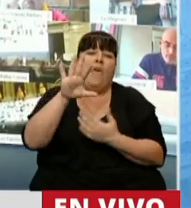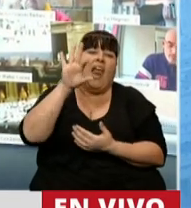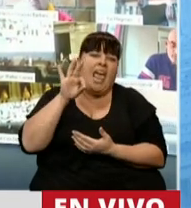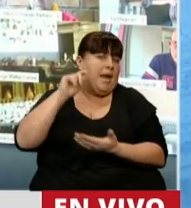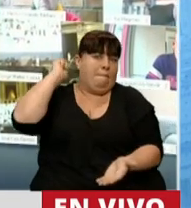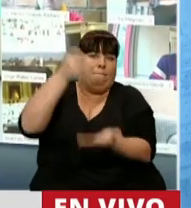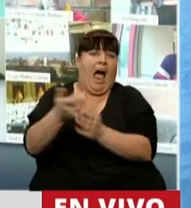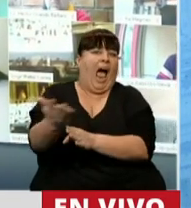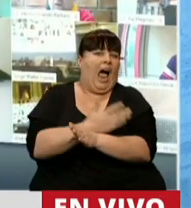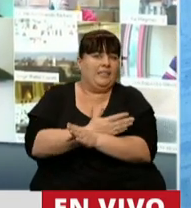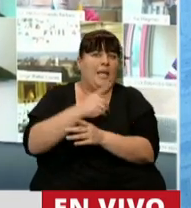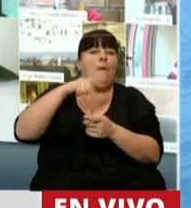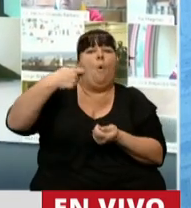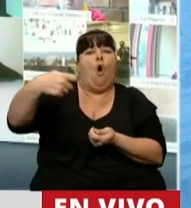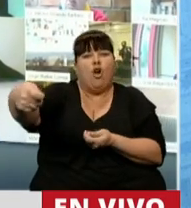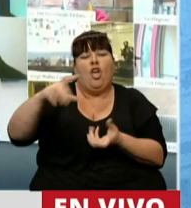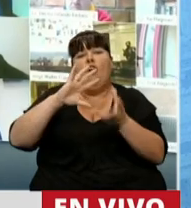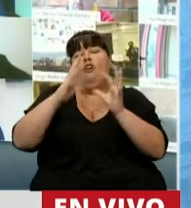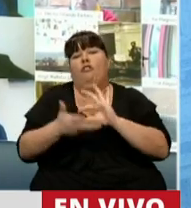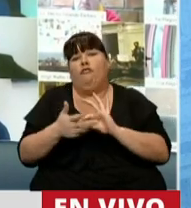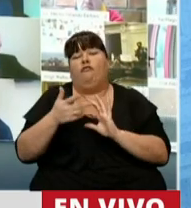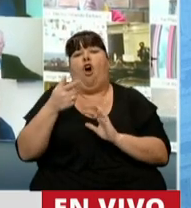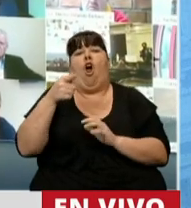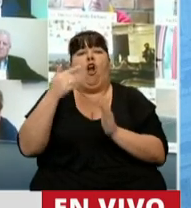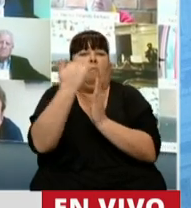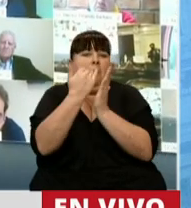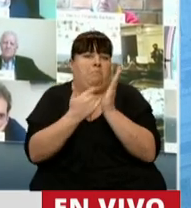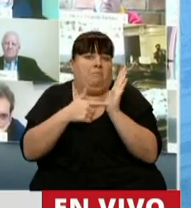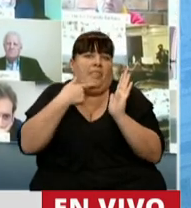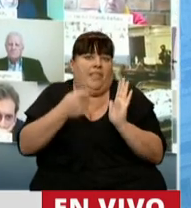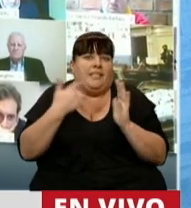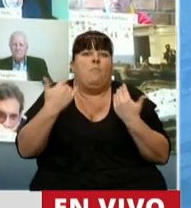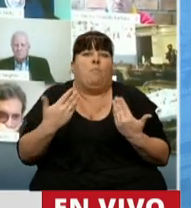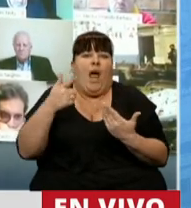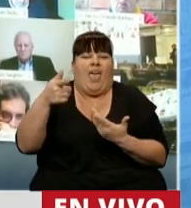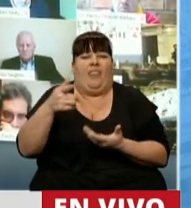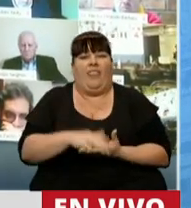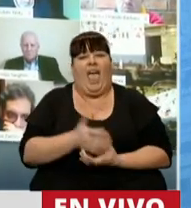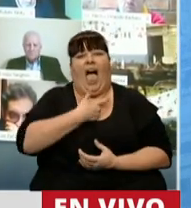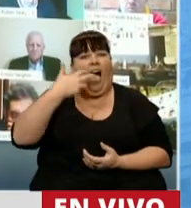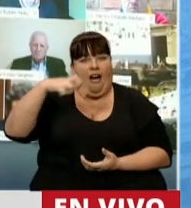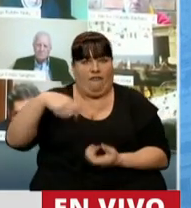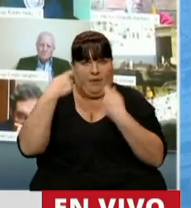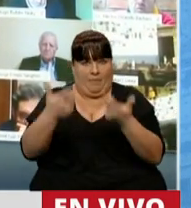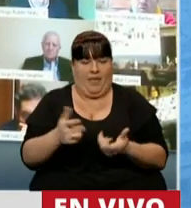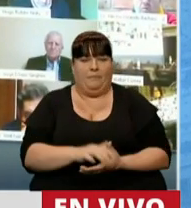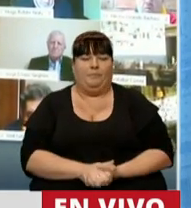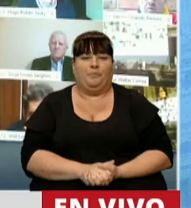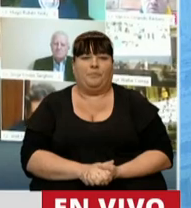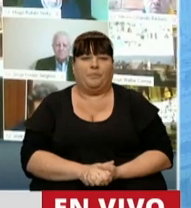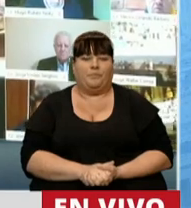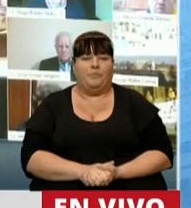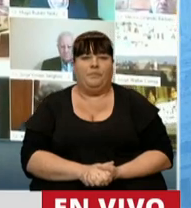por cancelar anticipadamente el plan de pagos en la forma y bajo las condiciones que al efecto disponga la Administración Federal de ingresos